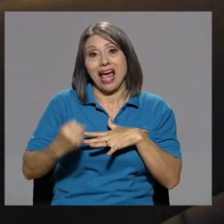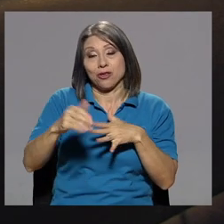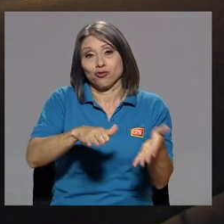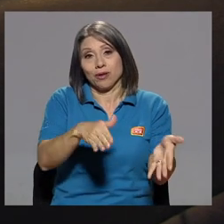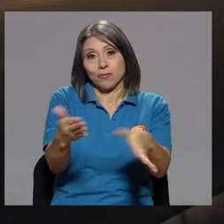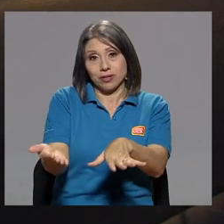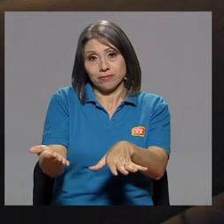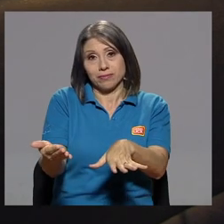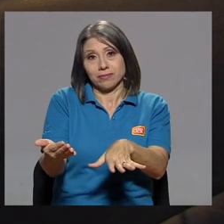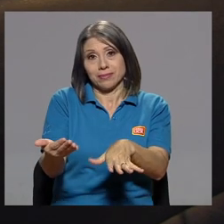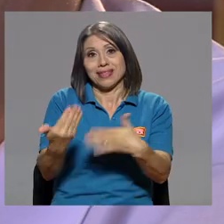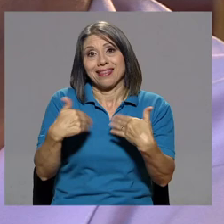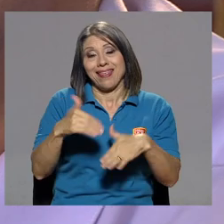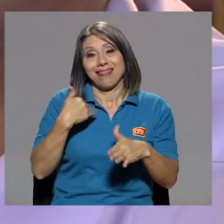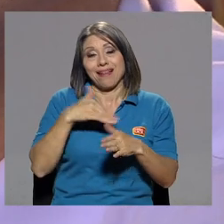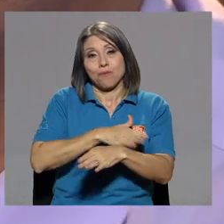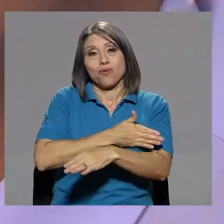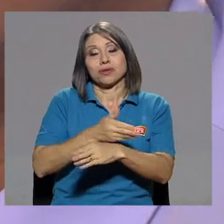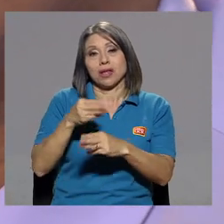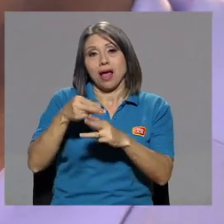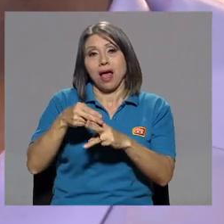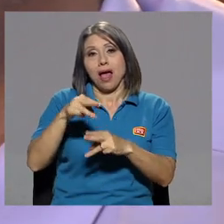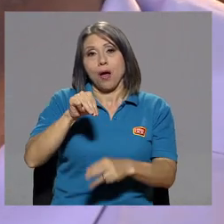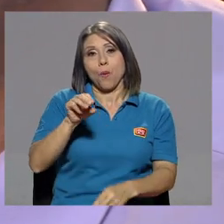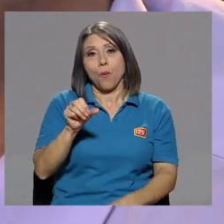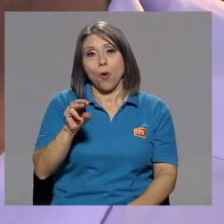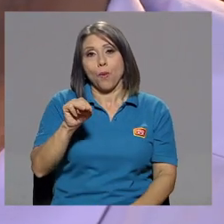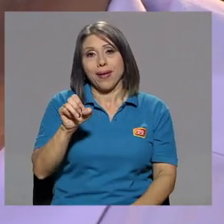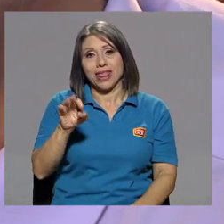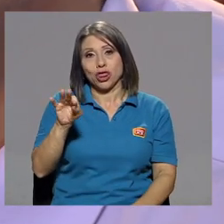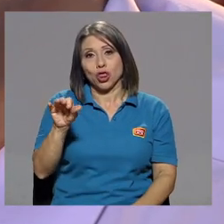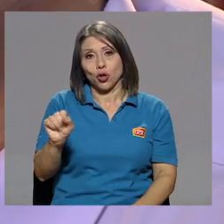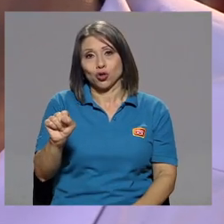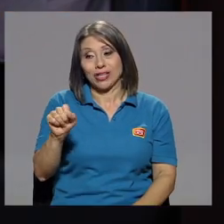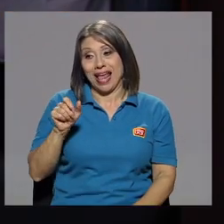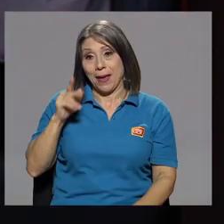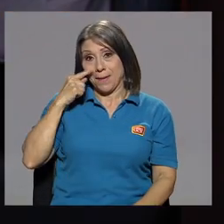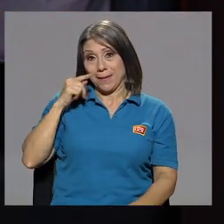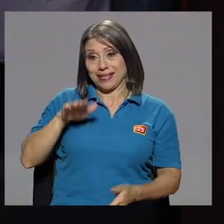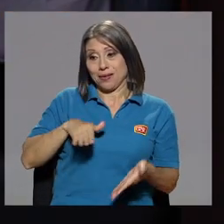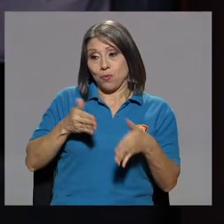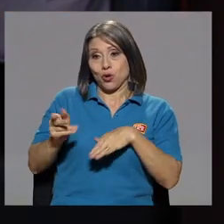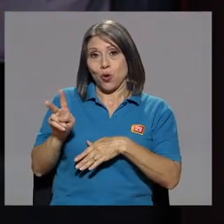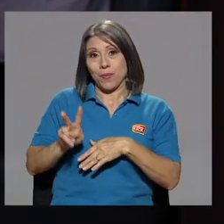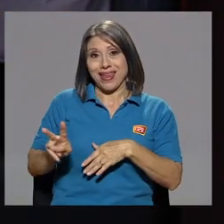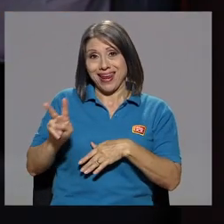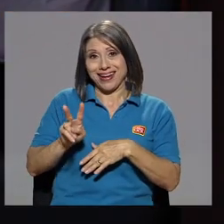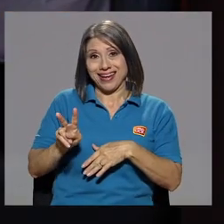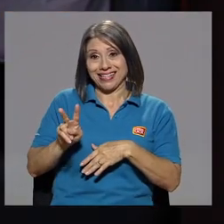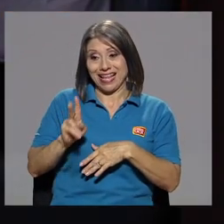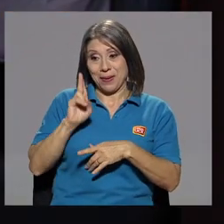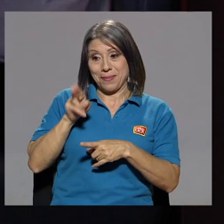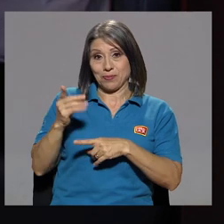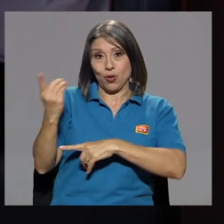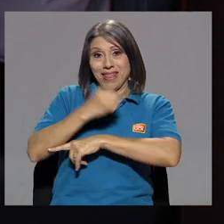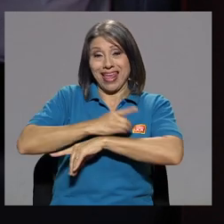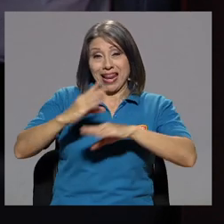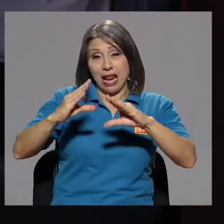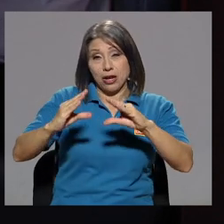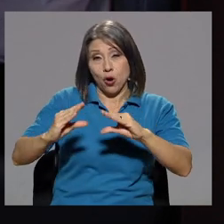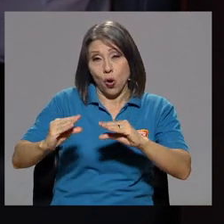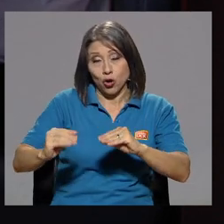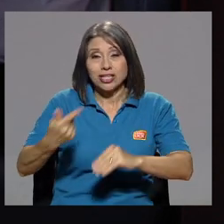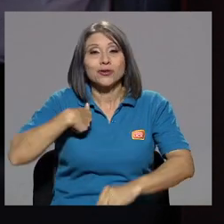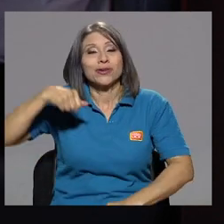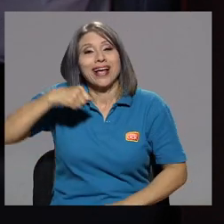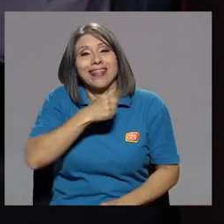Entonces, ese día se murió un viernes y lo enterramos. Y usted estaba cantando ese mismo día en la noche. Mi